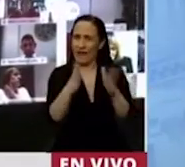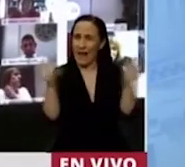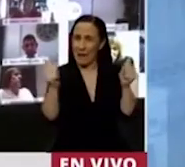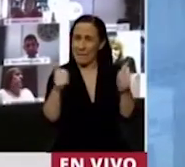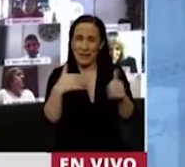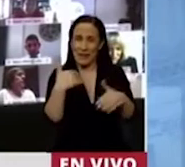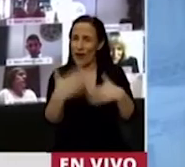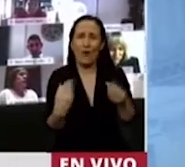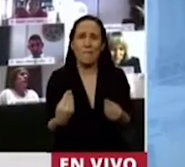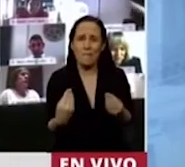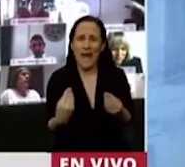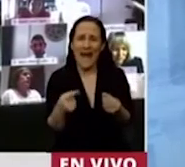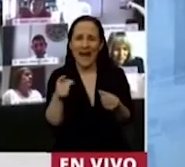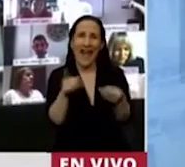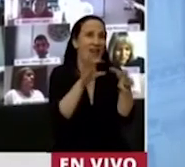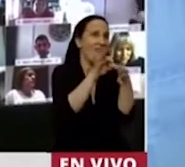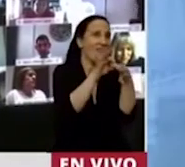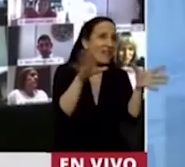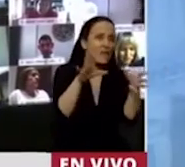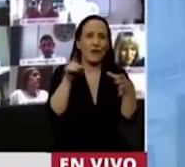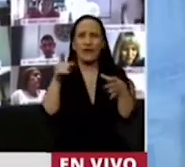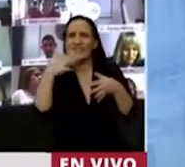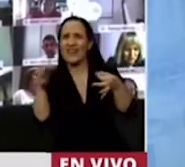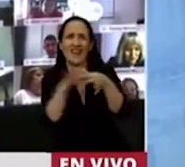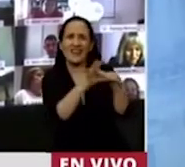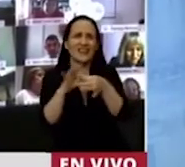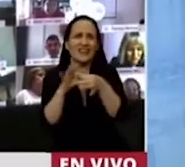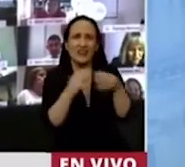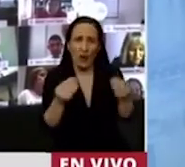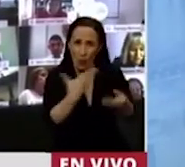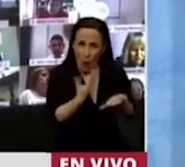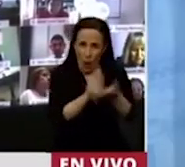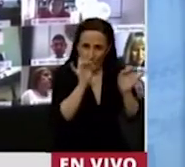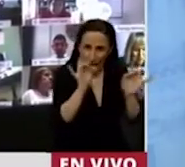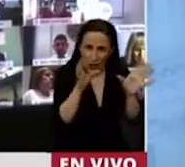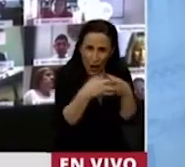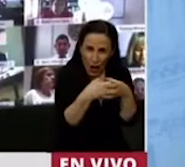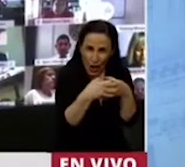para buscar conjugar democracia y verdad, ¿con quién lo hacía? ¿El gobierno solo? No.